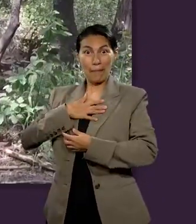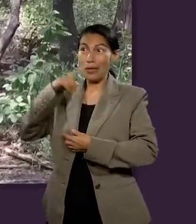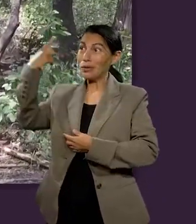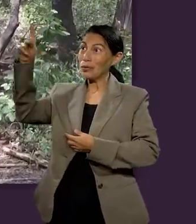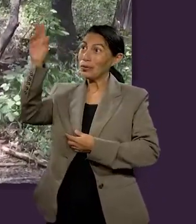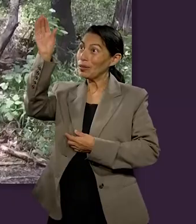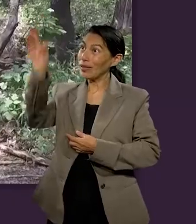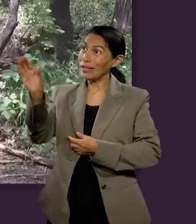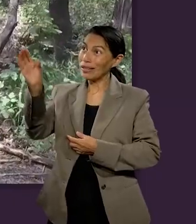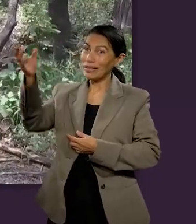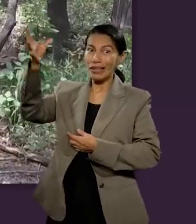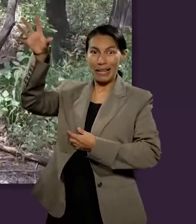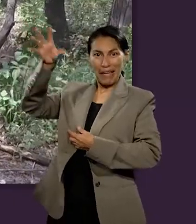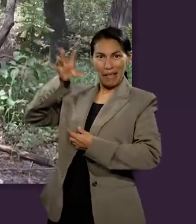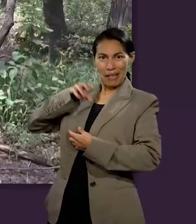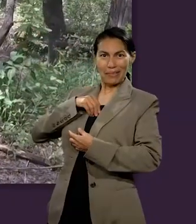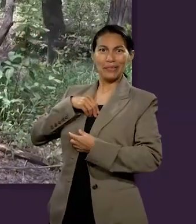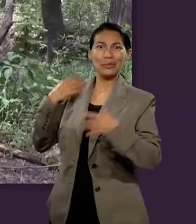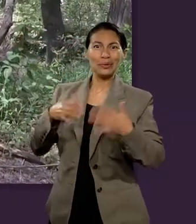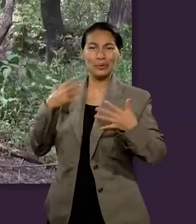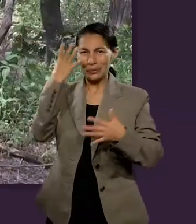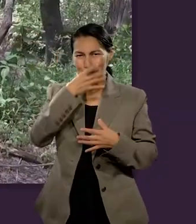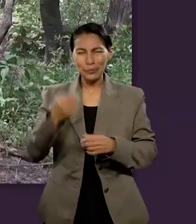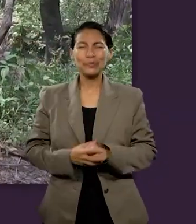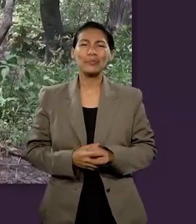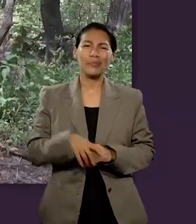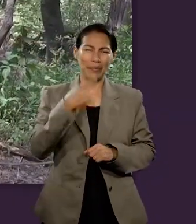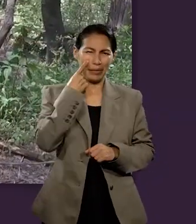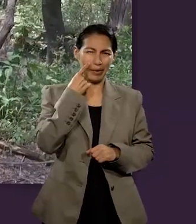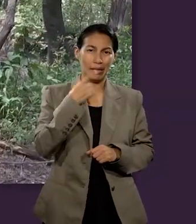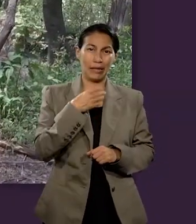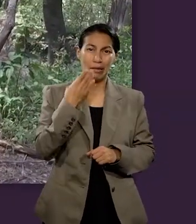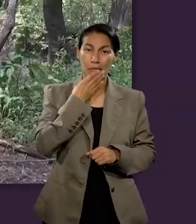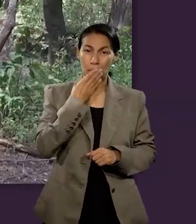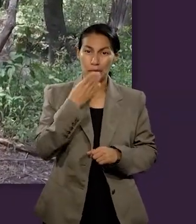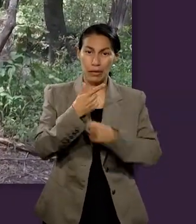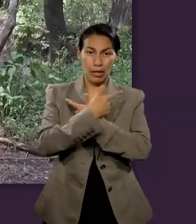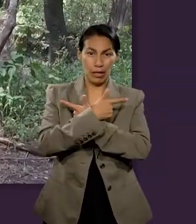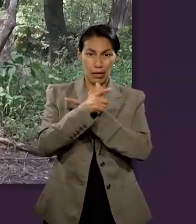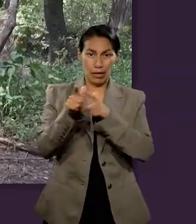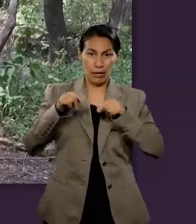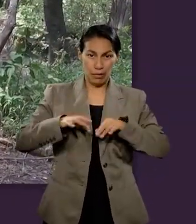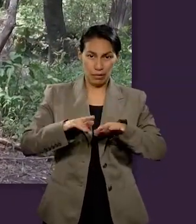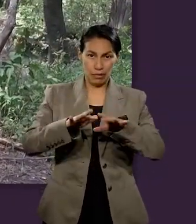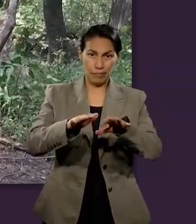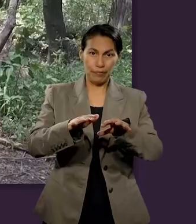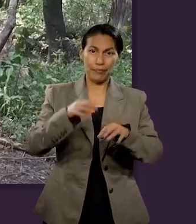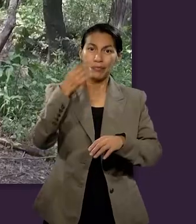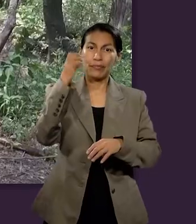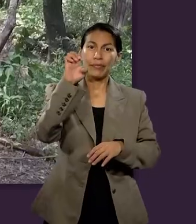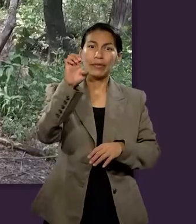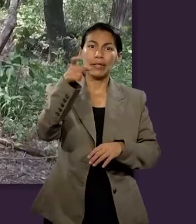nos describe su carácter. Sus distintos títulos también lo hacen. De hecho, en el libro del Éxodo sabemos la historia.